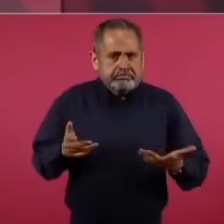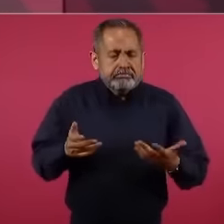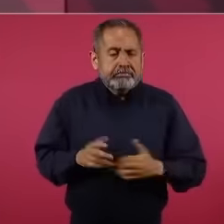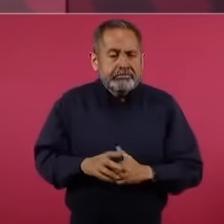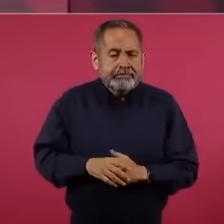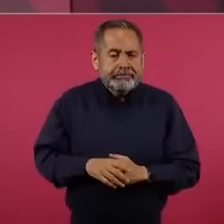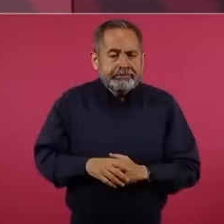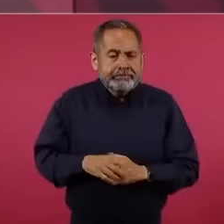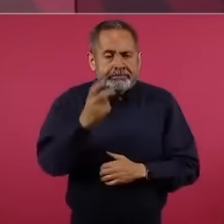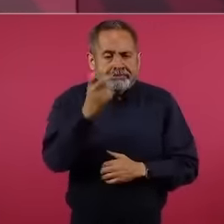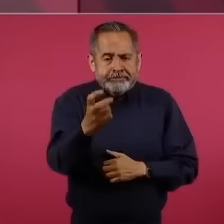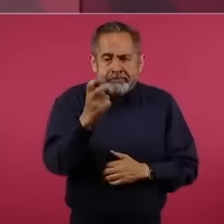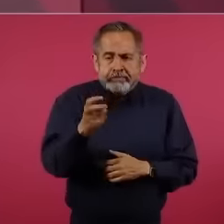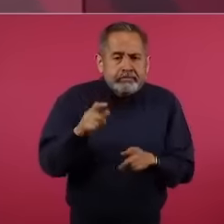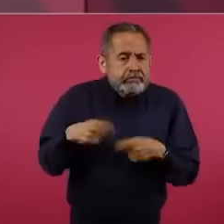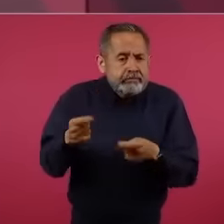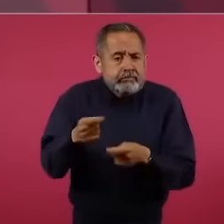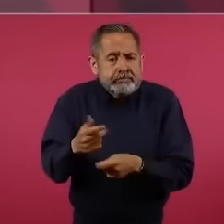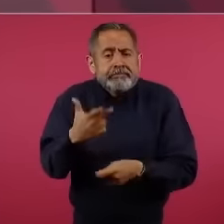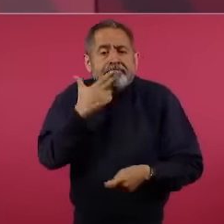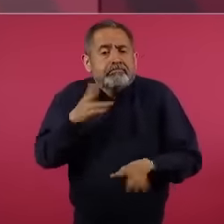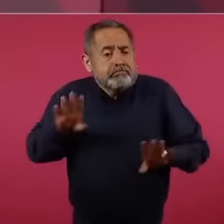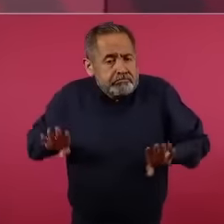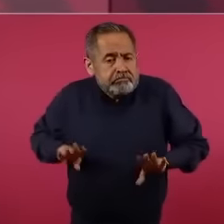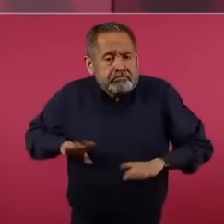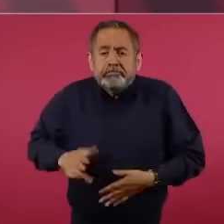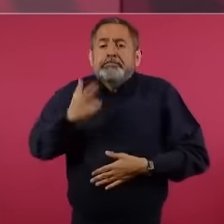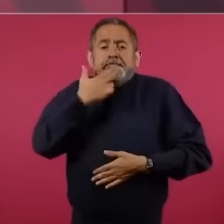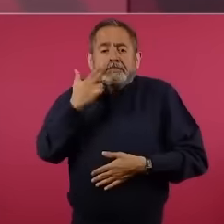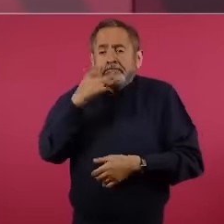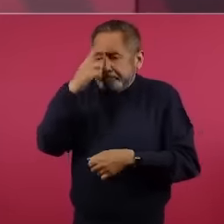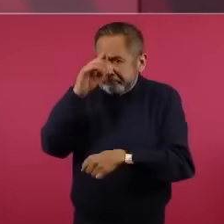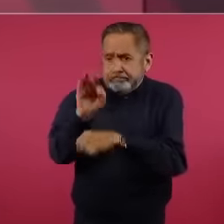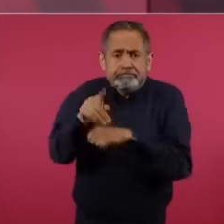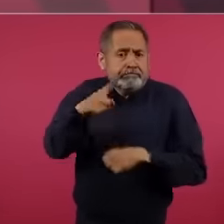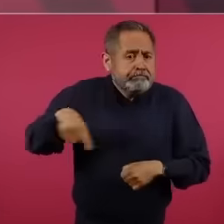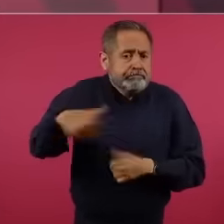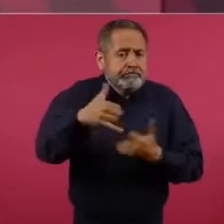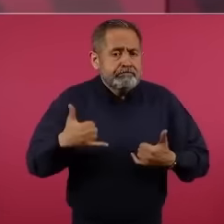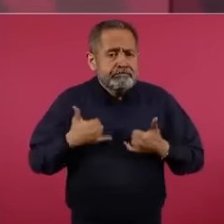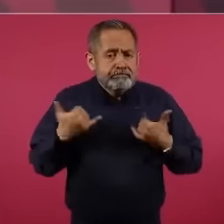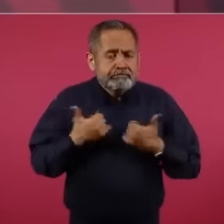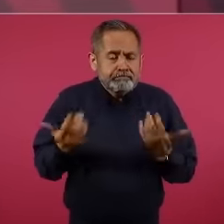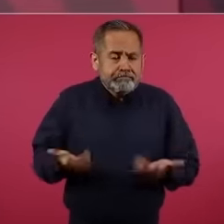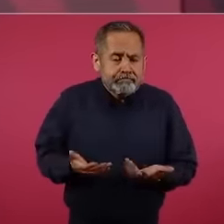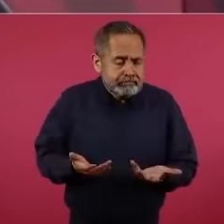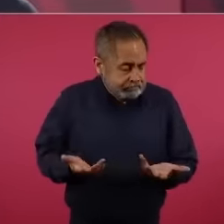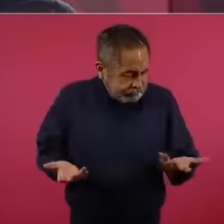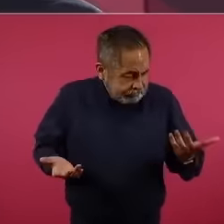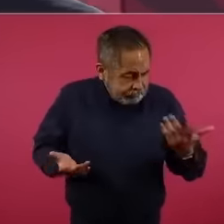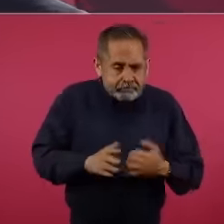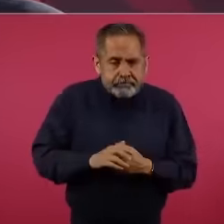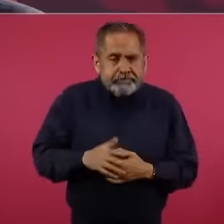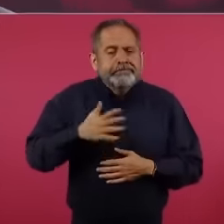yo recuerdo